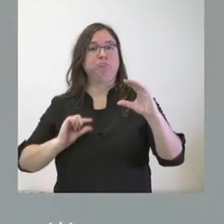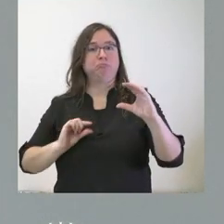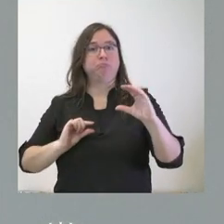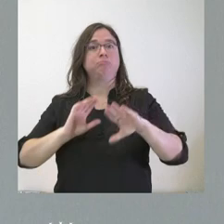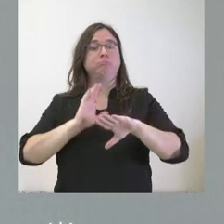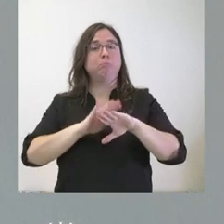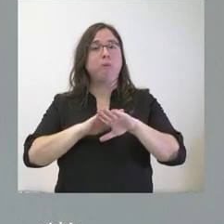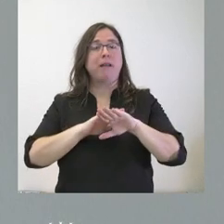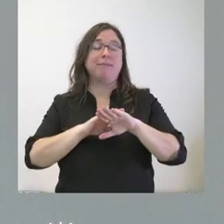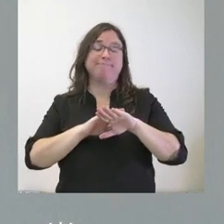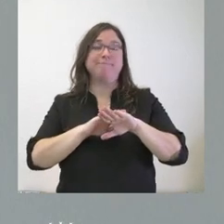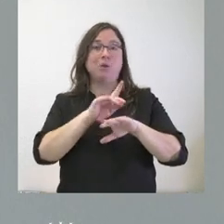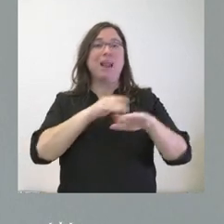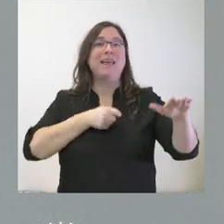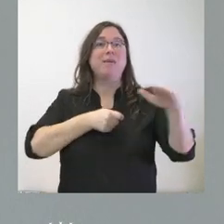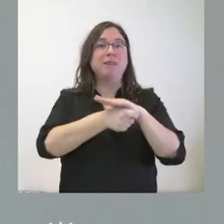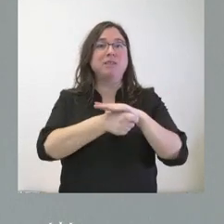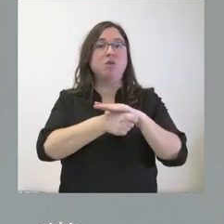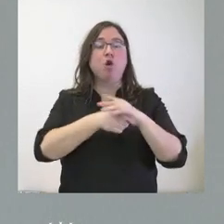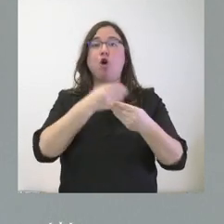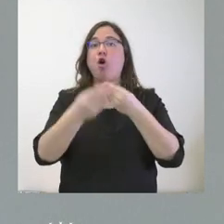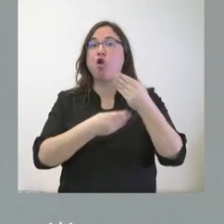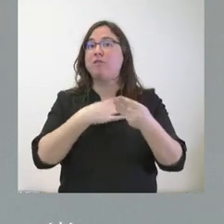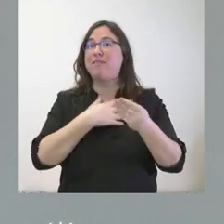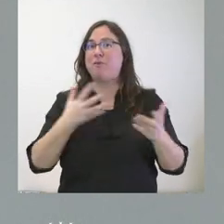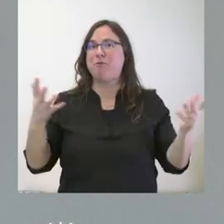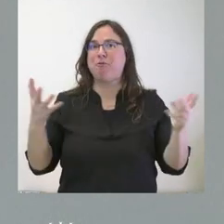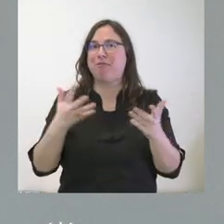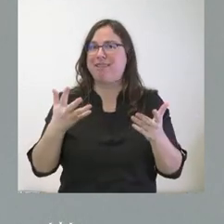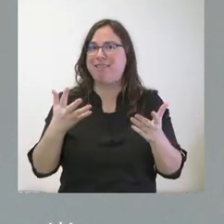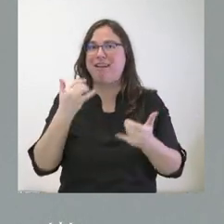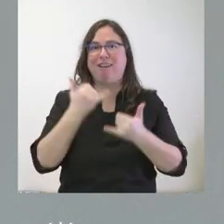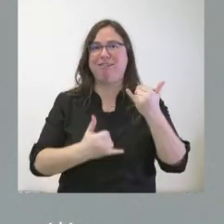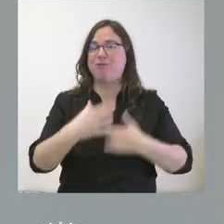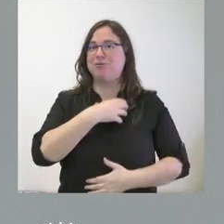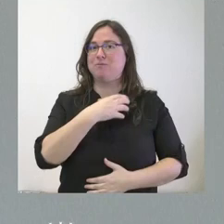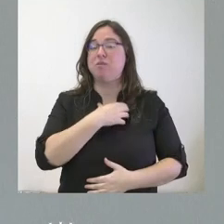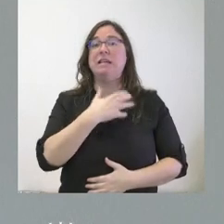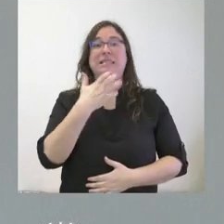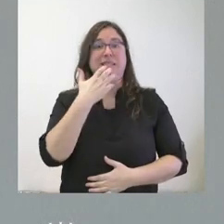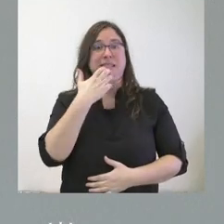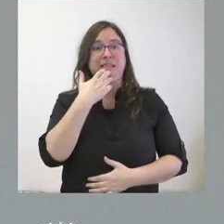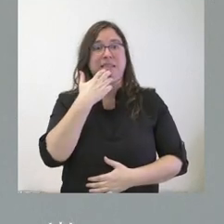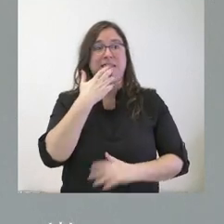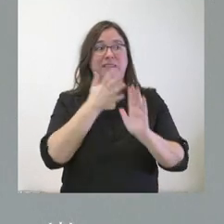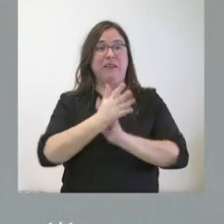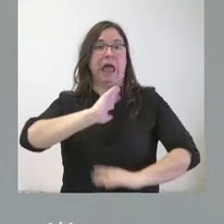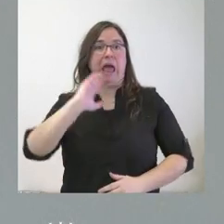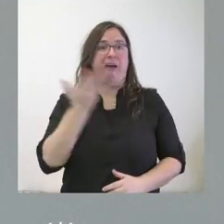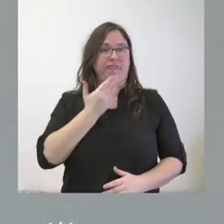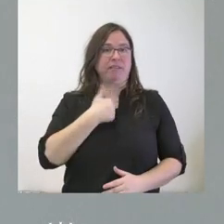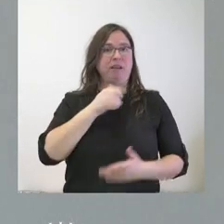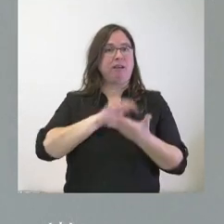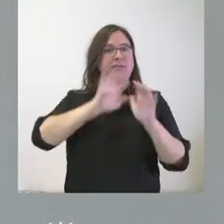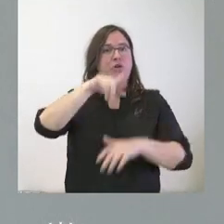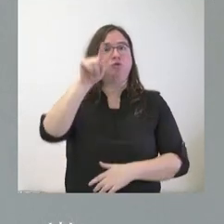inversión no van a poder ser realizados con la urgencia que se había previsto, si esto supone un perjuicio para nuestra comunidad autónoma,